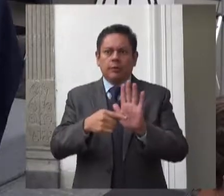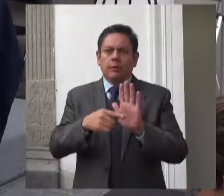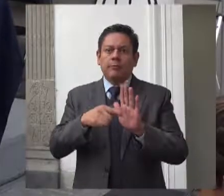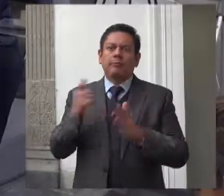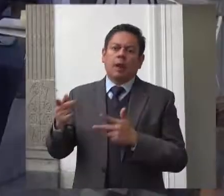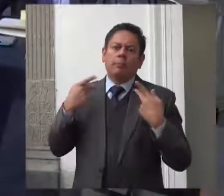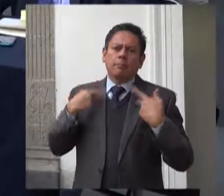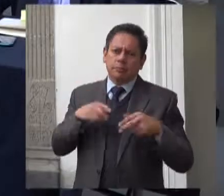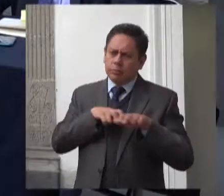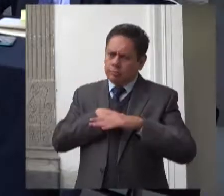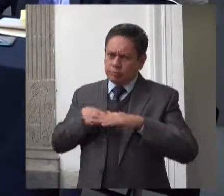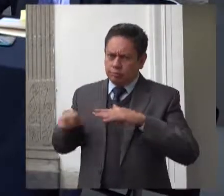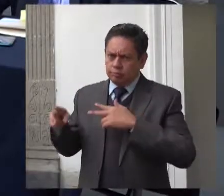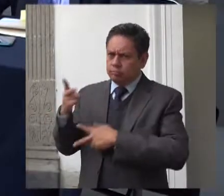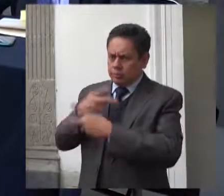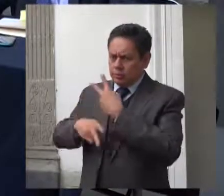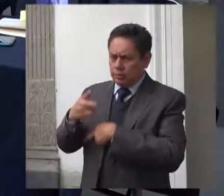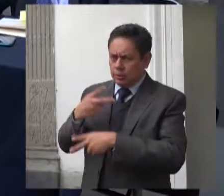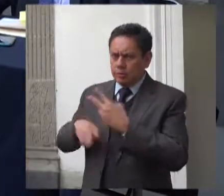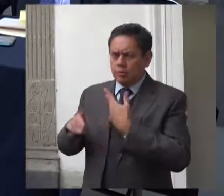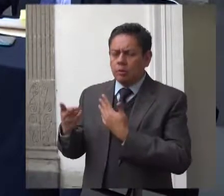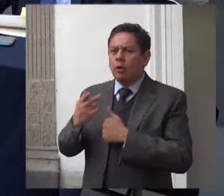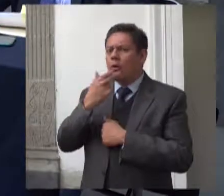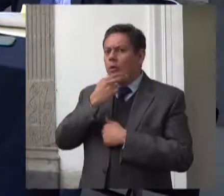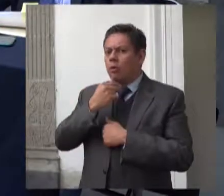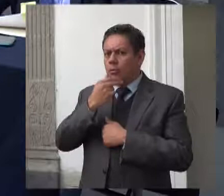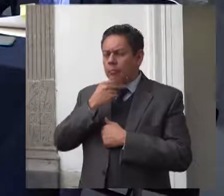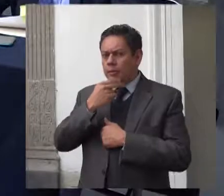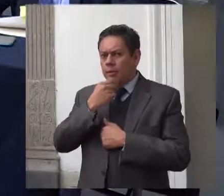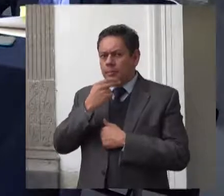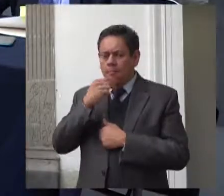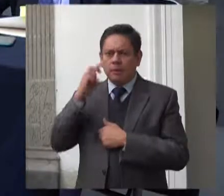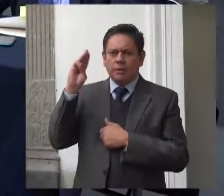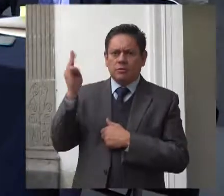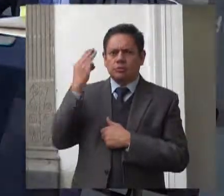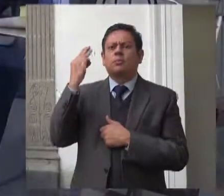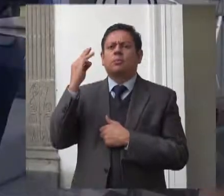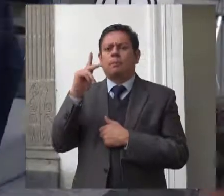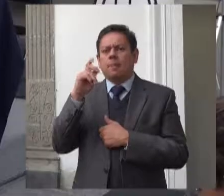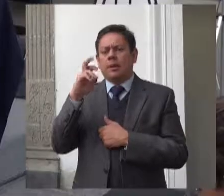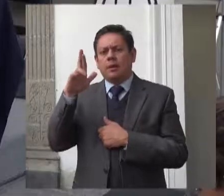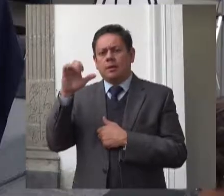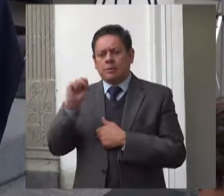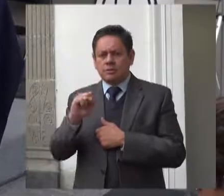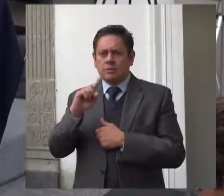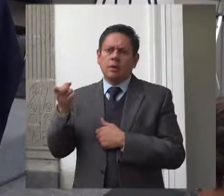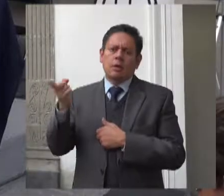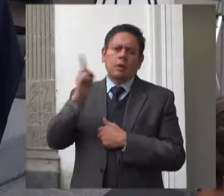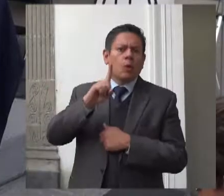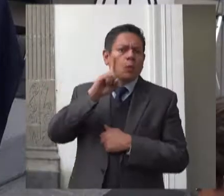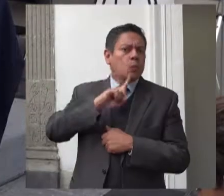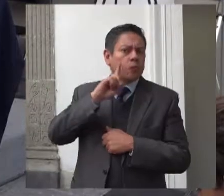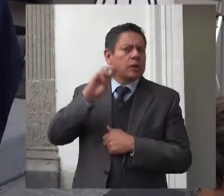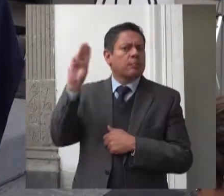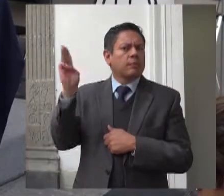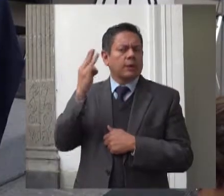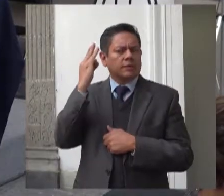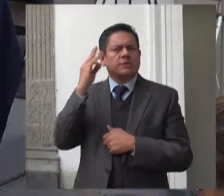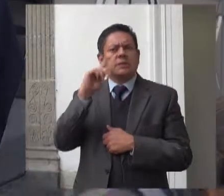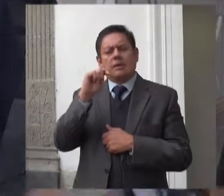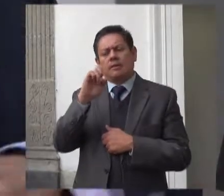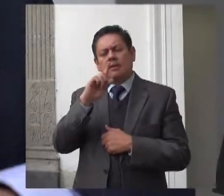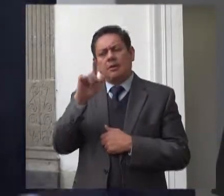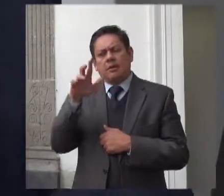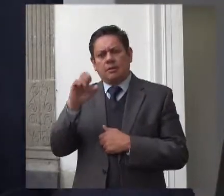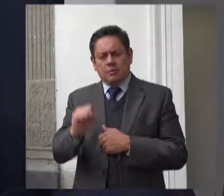la maestra Lourdes Ariñán Martínez y la licenciada Cintia González Tellez-Girón, también pertenecientes a